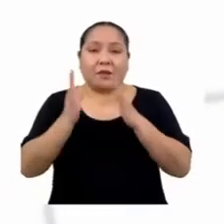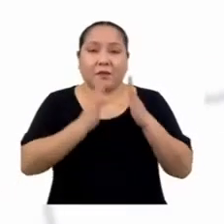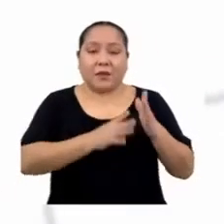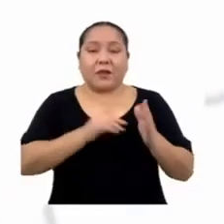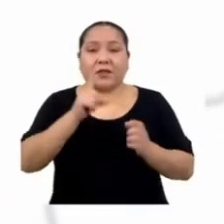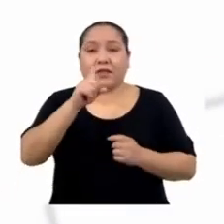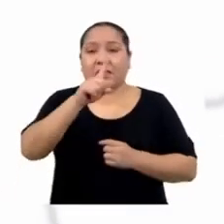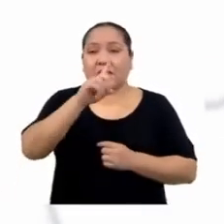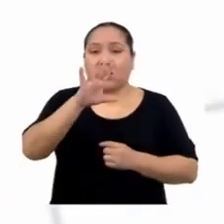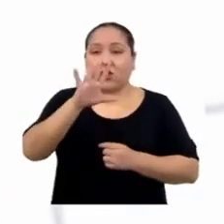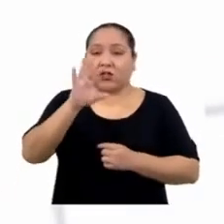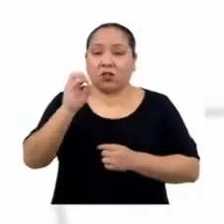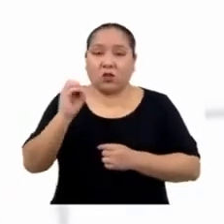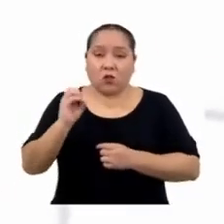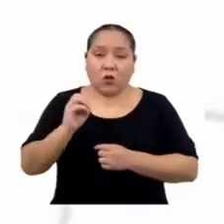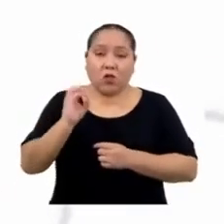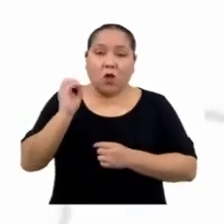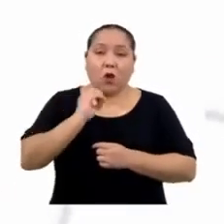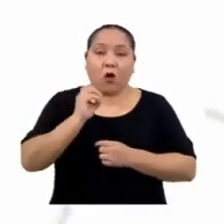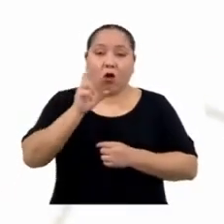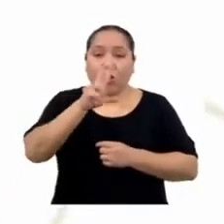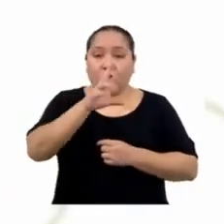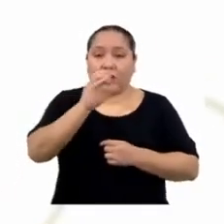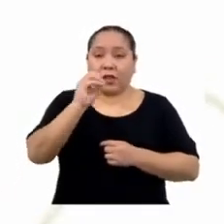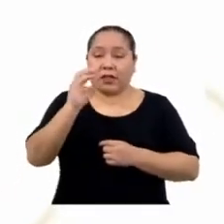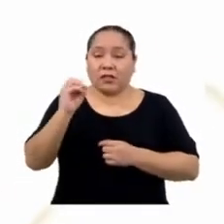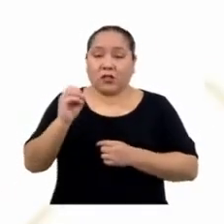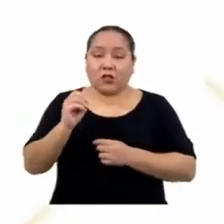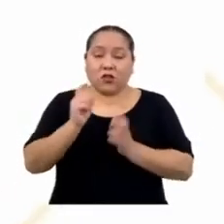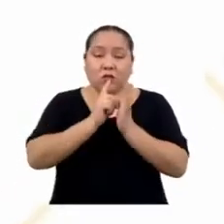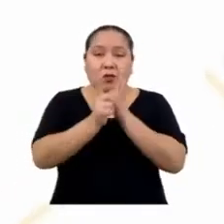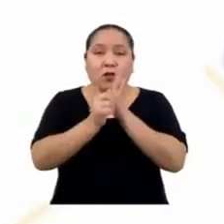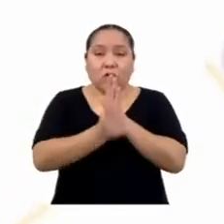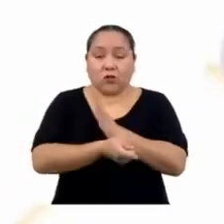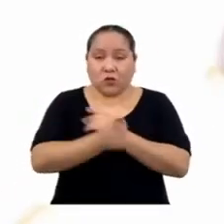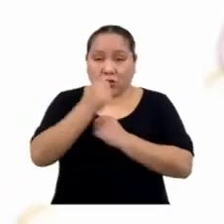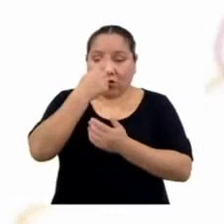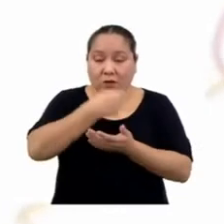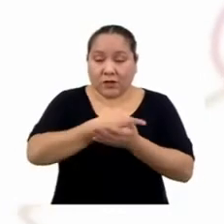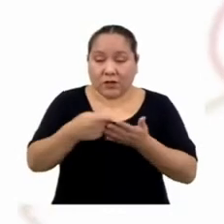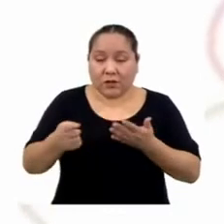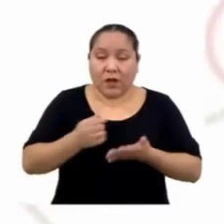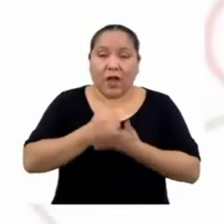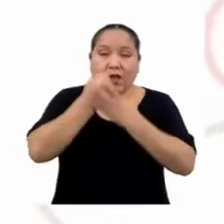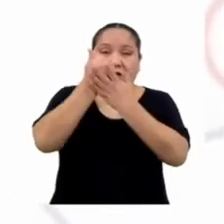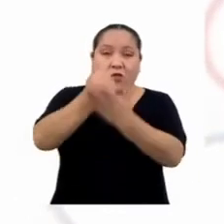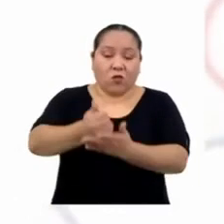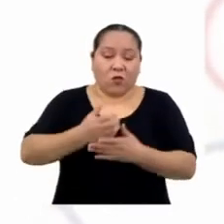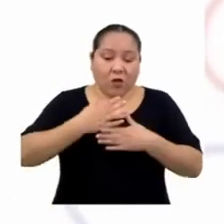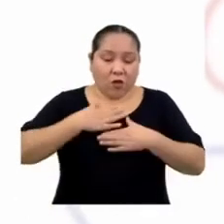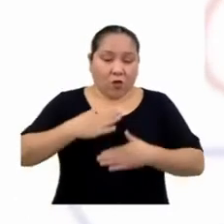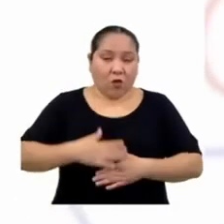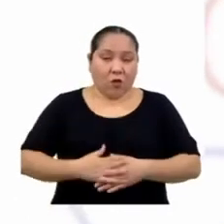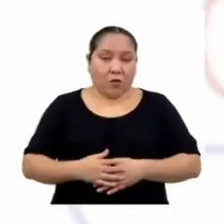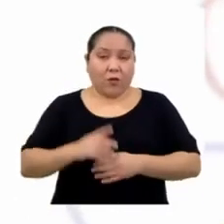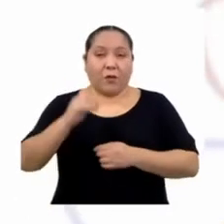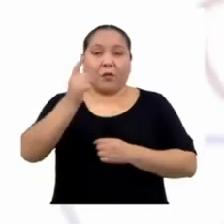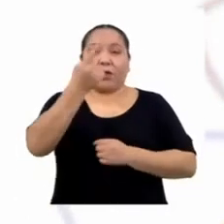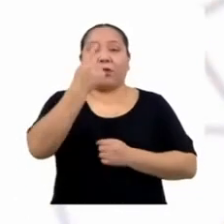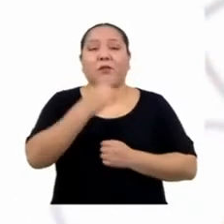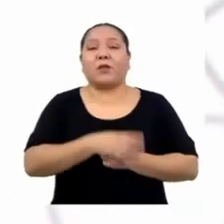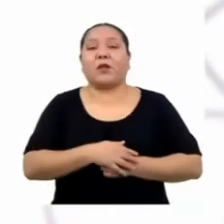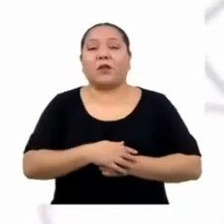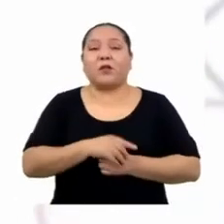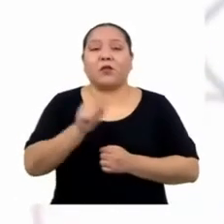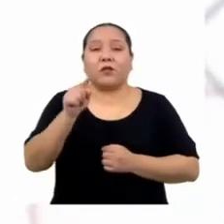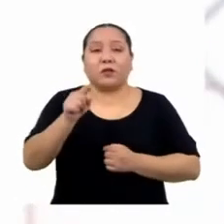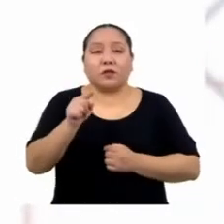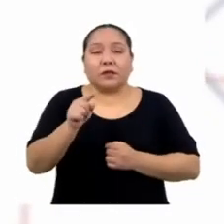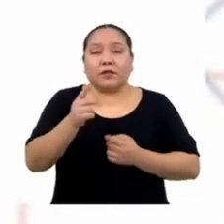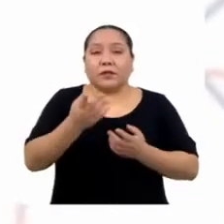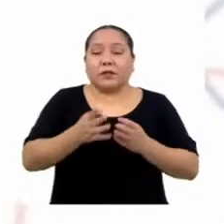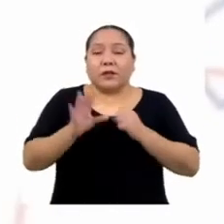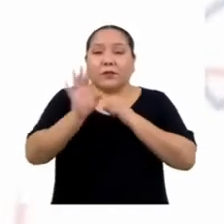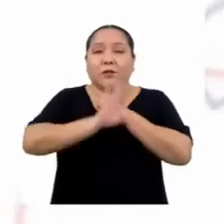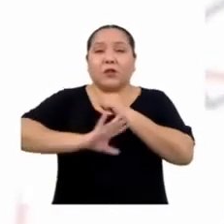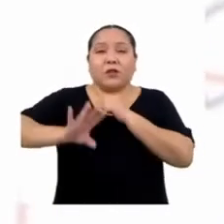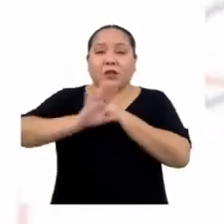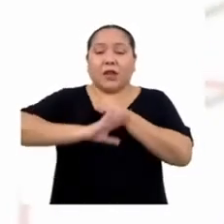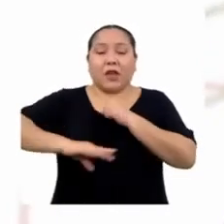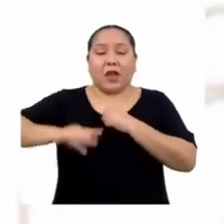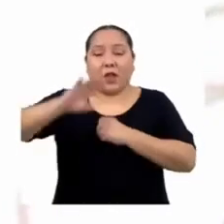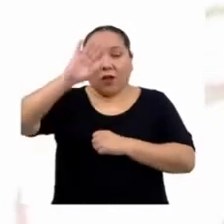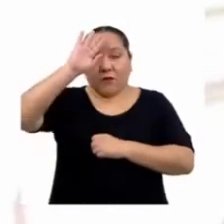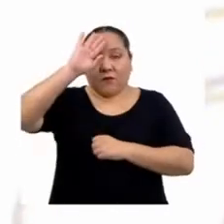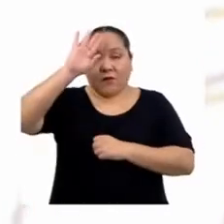150 a 300 minutos a la semana beneficia a nuestro cuerpo así. En primer lugar, previene enfermedades cardíacas,